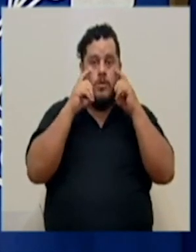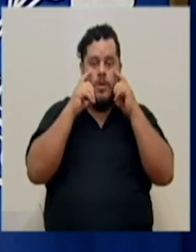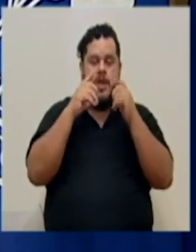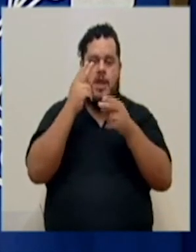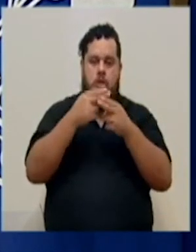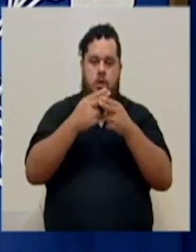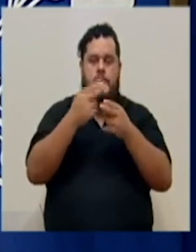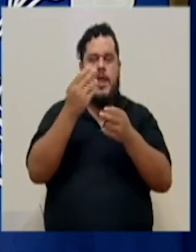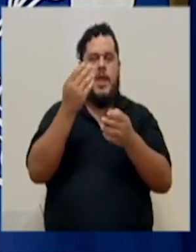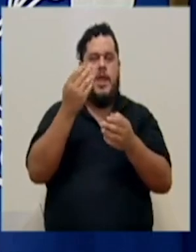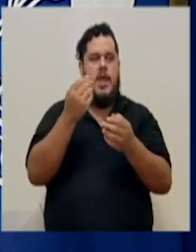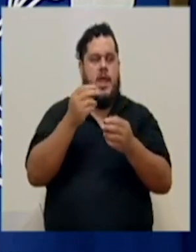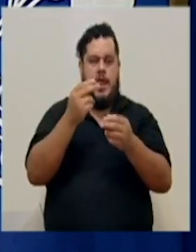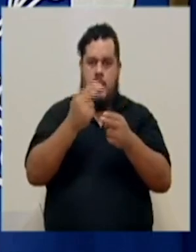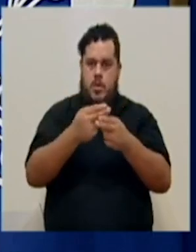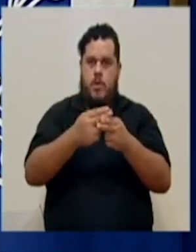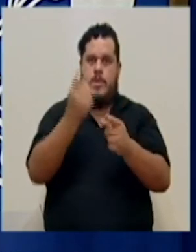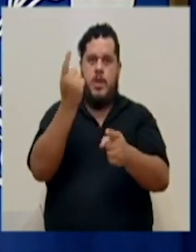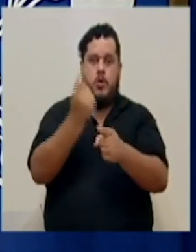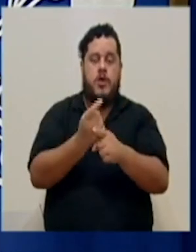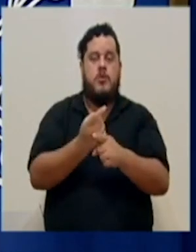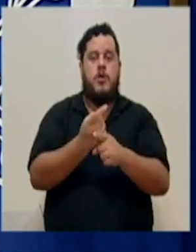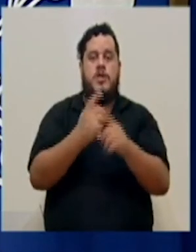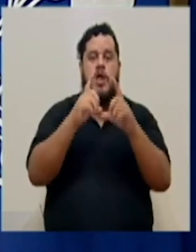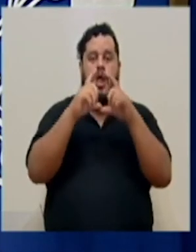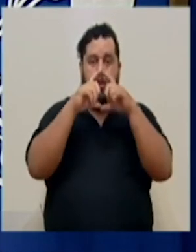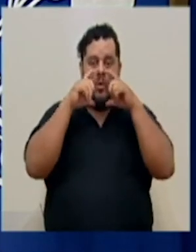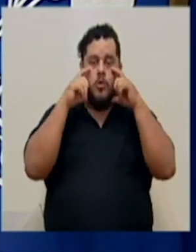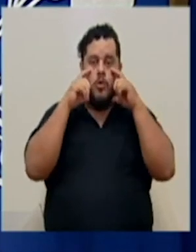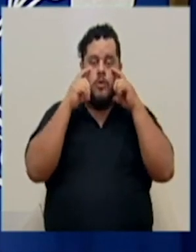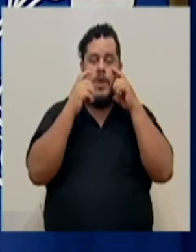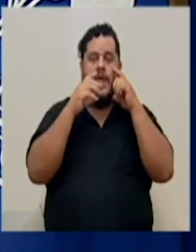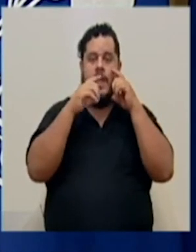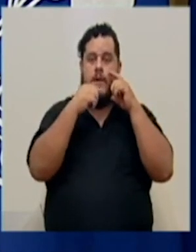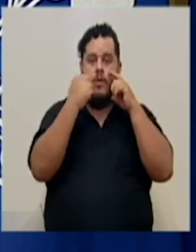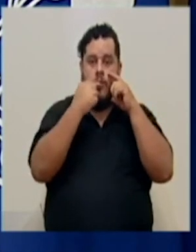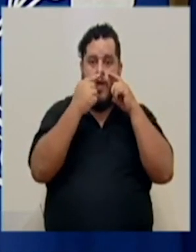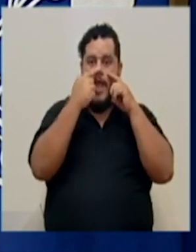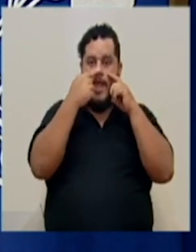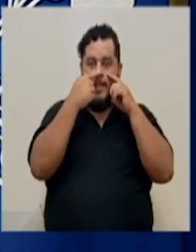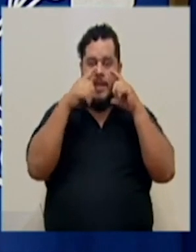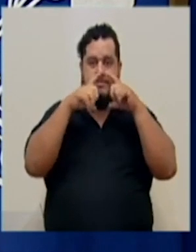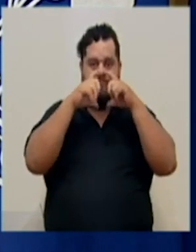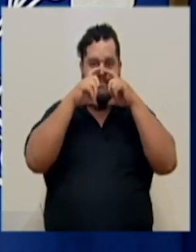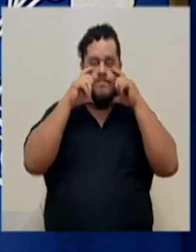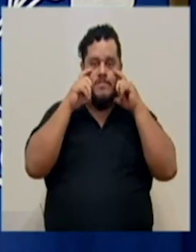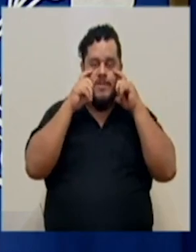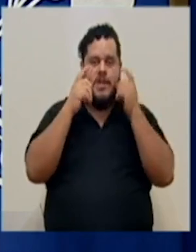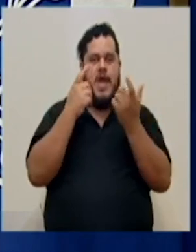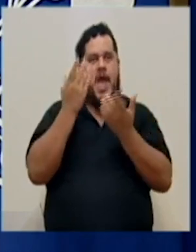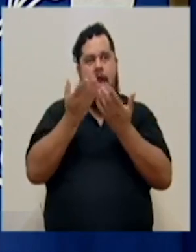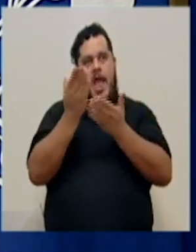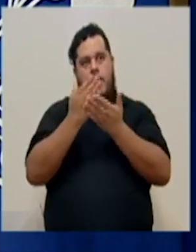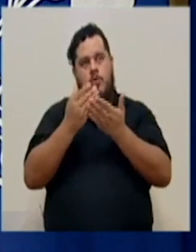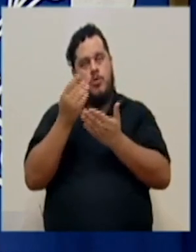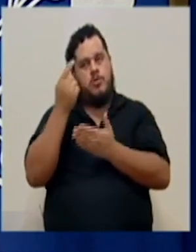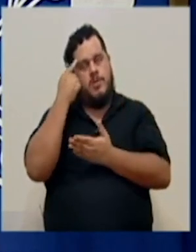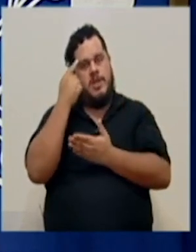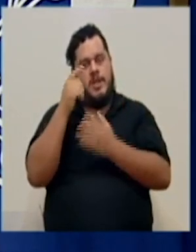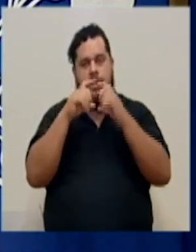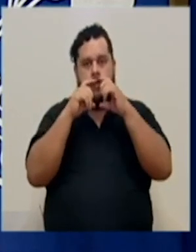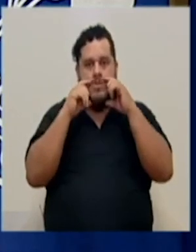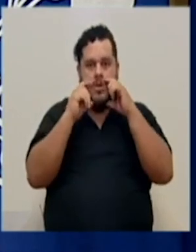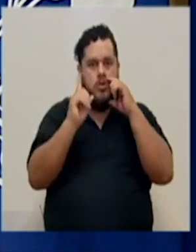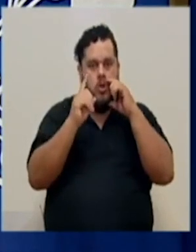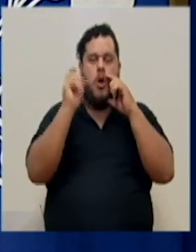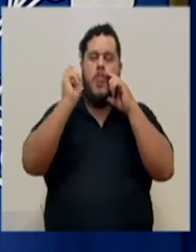nombre correcto es cubre nariz y bocas. Pero mucha gente lo conoce así, entonces tal vez se enredan un poquito de que piensan que es solamente para la boca. En realidad tiene